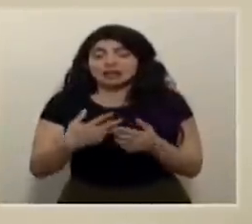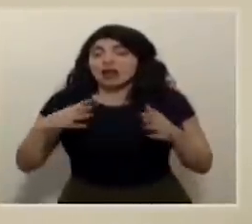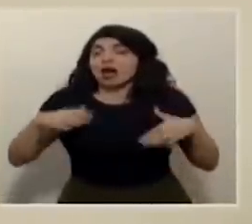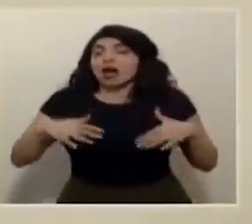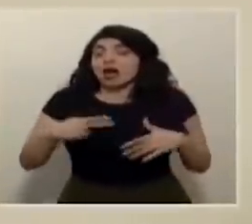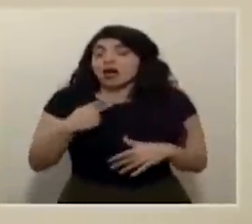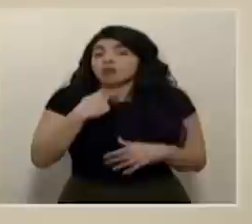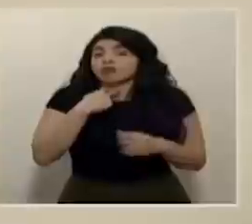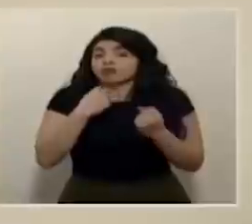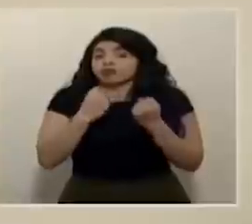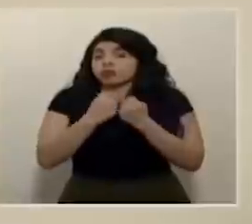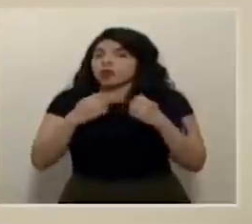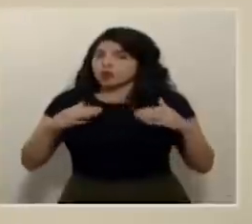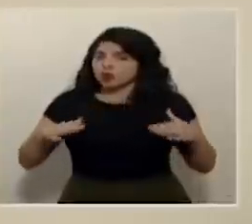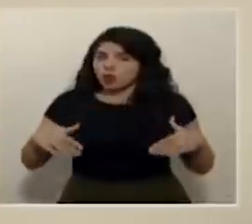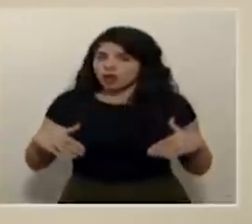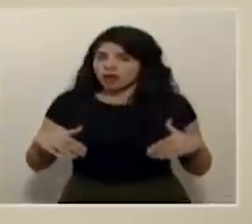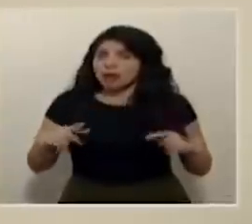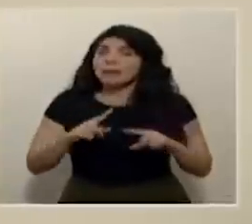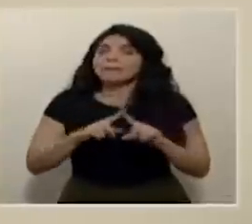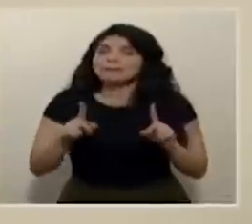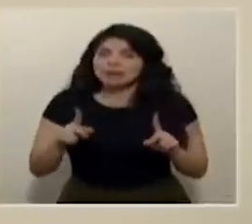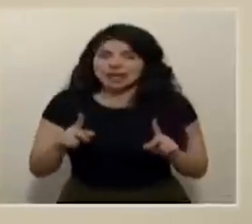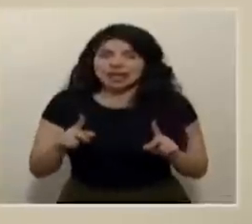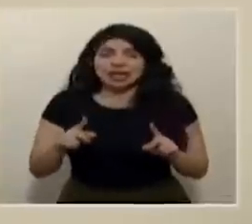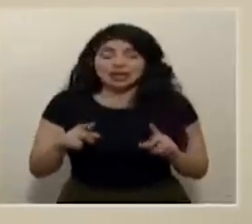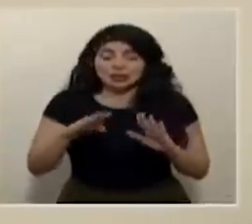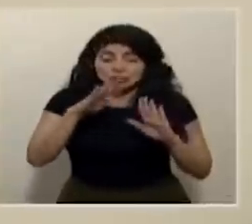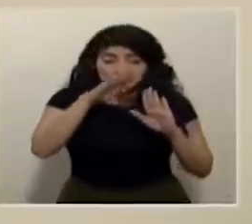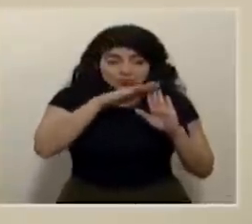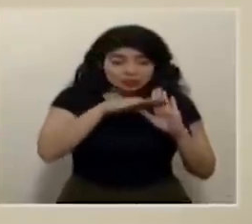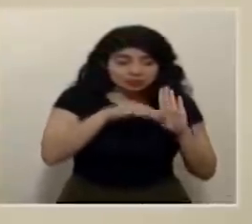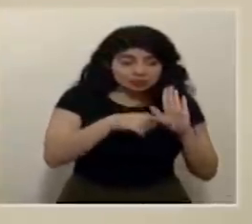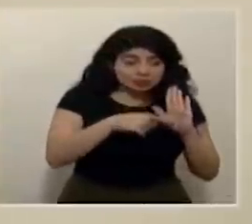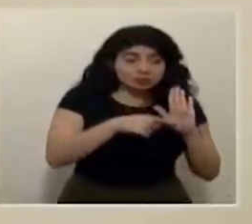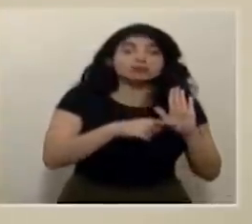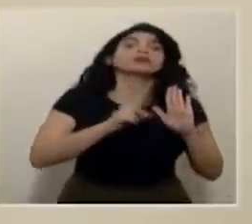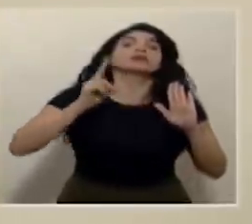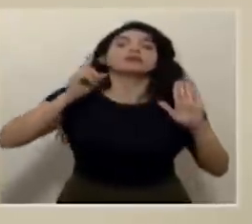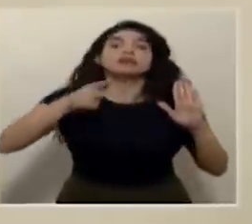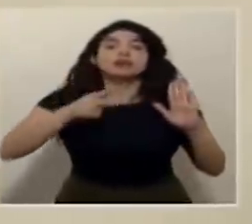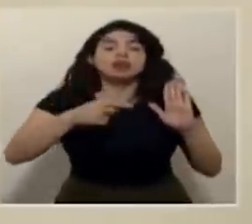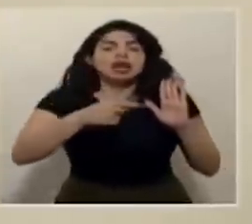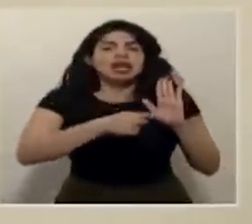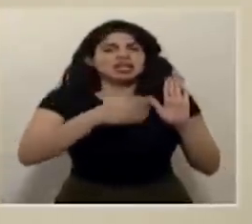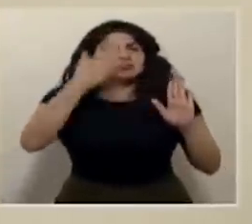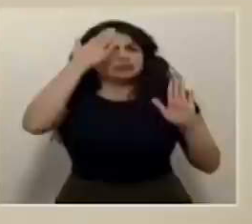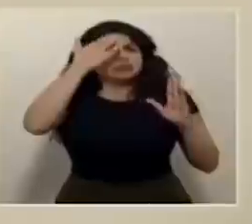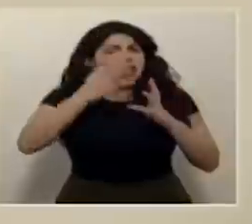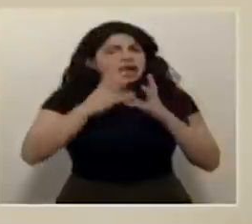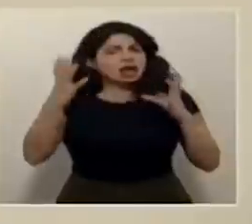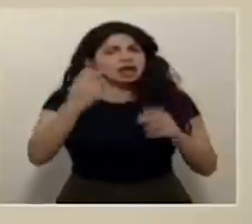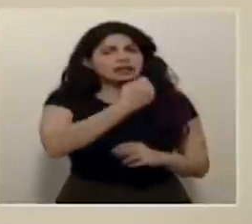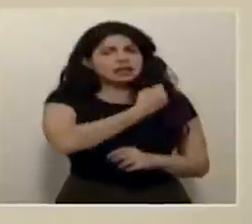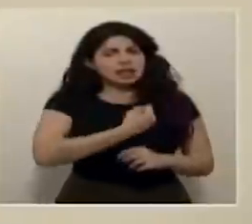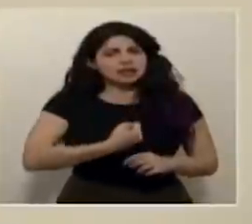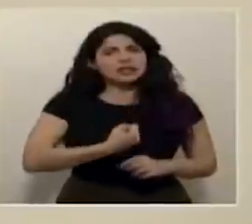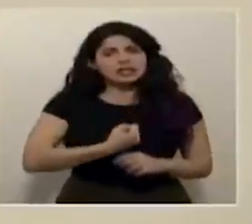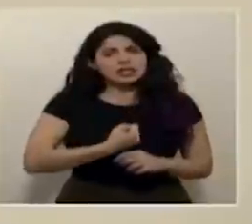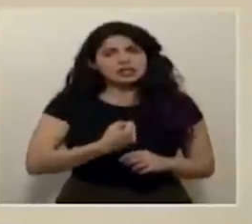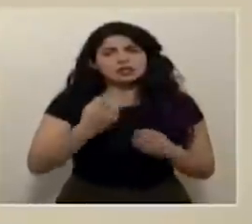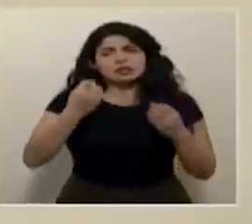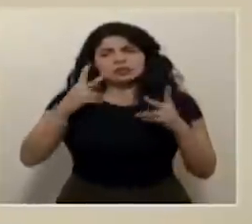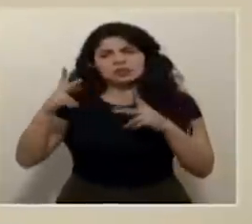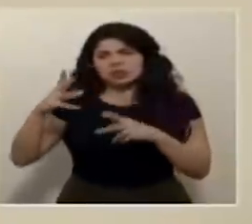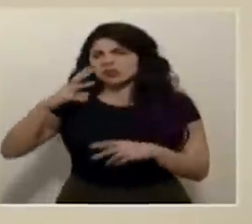colapso de los servicios de salud pero insisto en que las medidas que hemos estado tomando yo sé que significa un gran sacrificio y un enorme